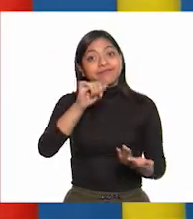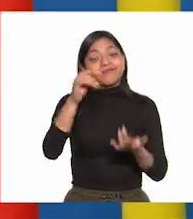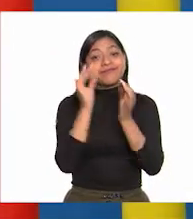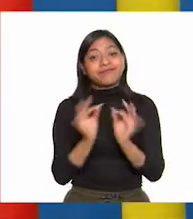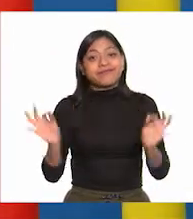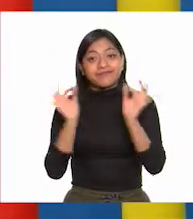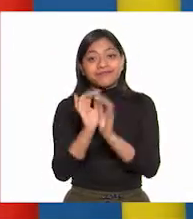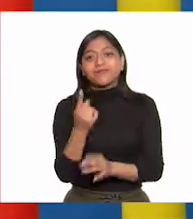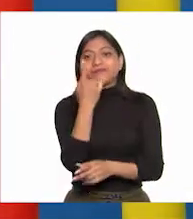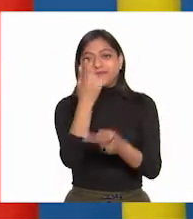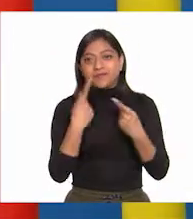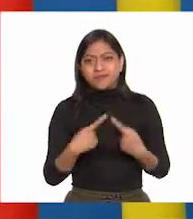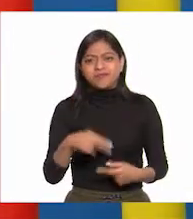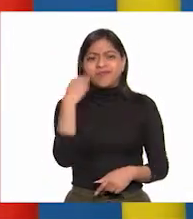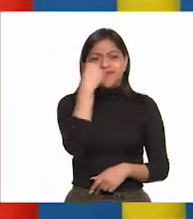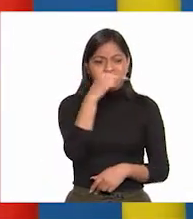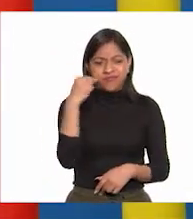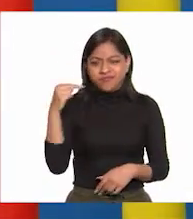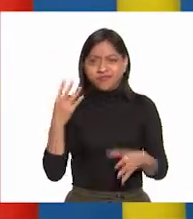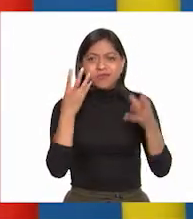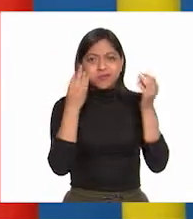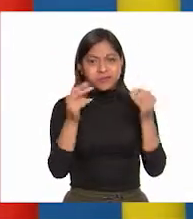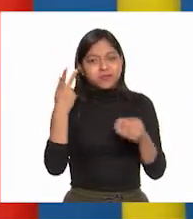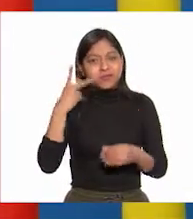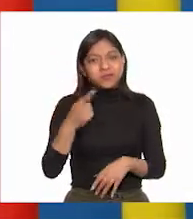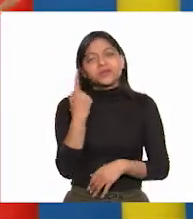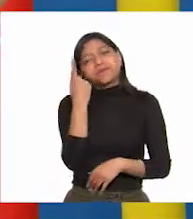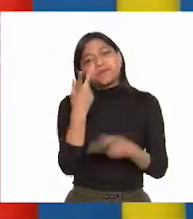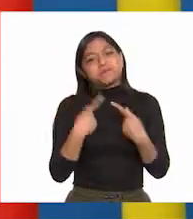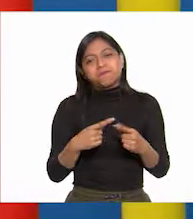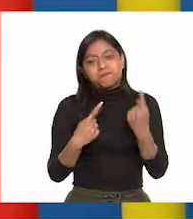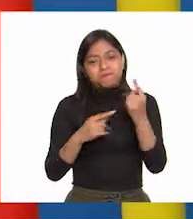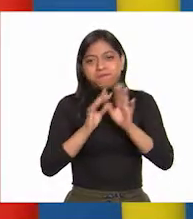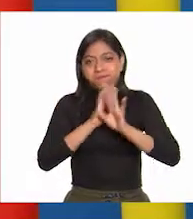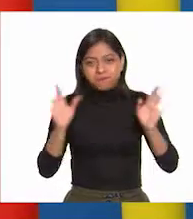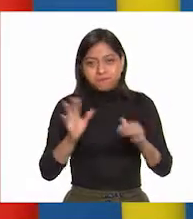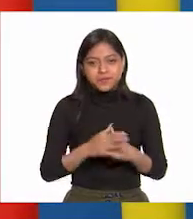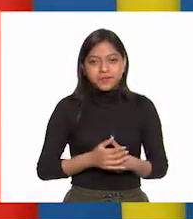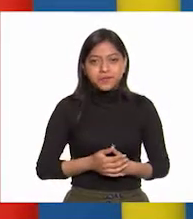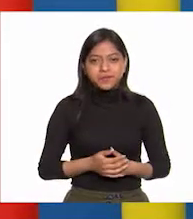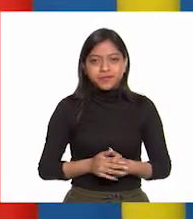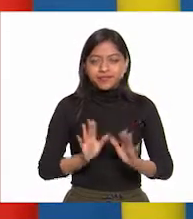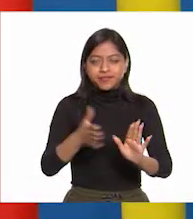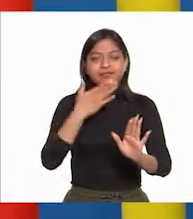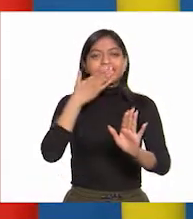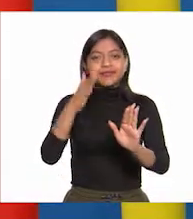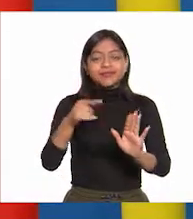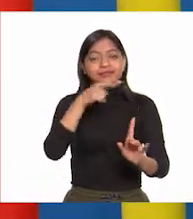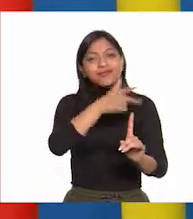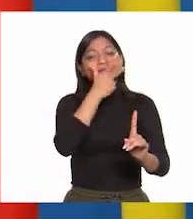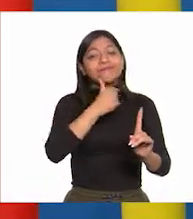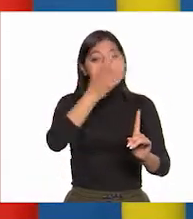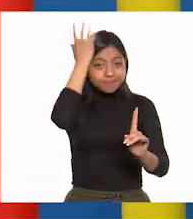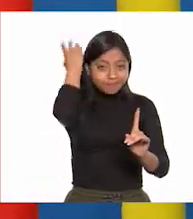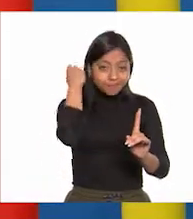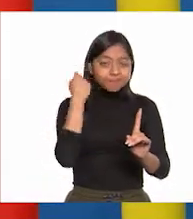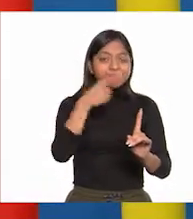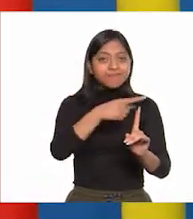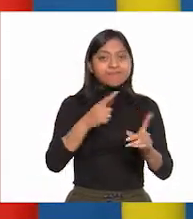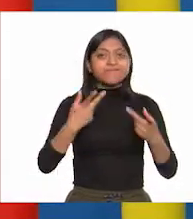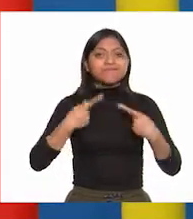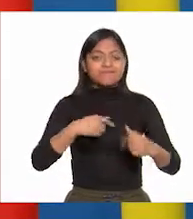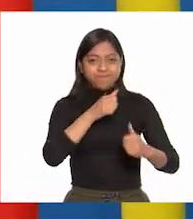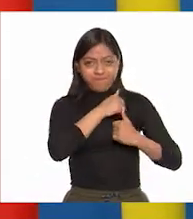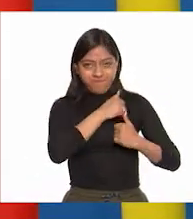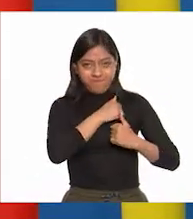una sola persona, solo que tenía un nombre muy largo. Pero bueno, Morelos, con un ejército menos